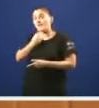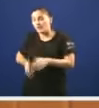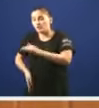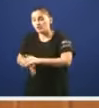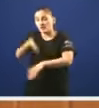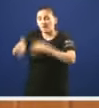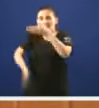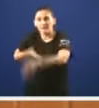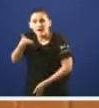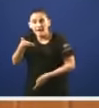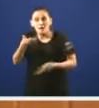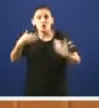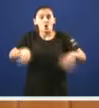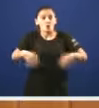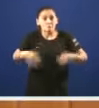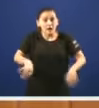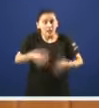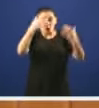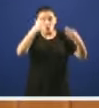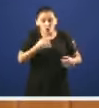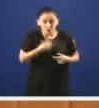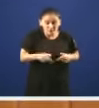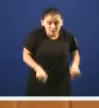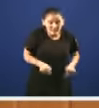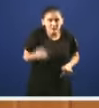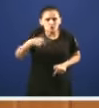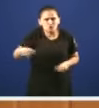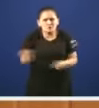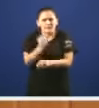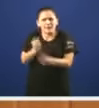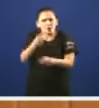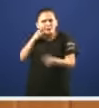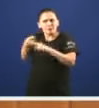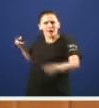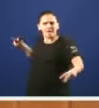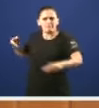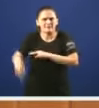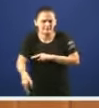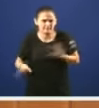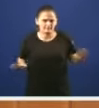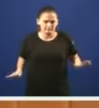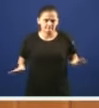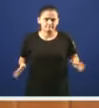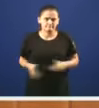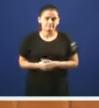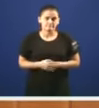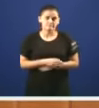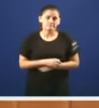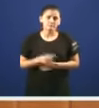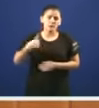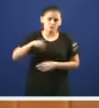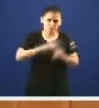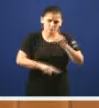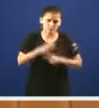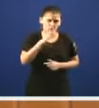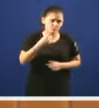acudindo a xente cando o normal e o que se dixo aquí é que traballásemos precisamente para todo o contrario e non nos preocupa porque